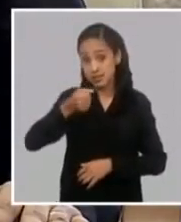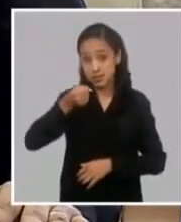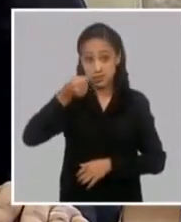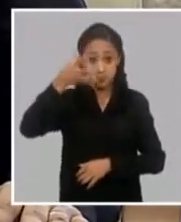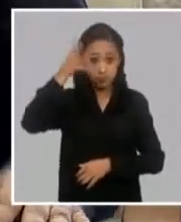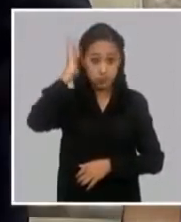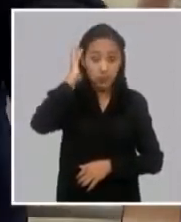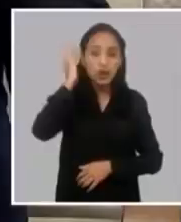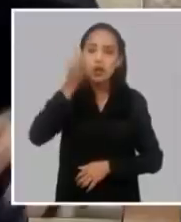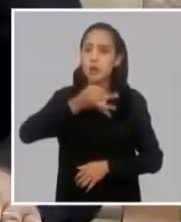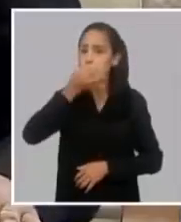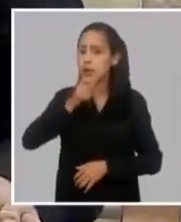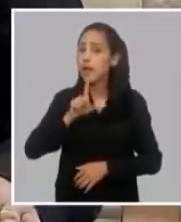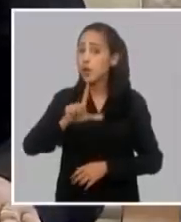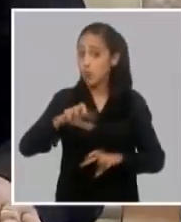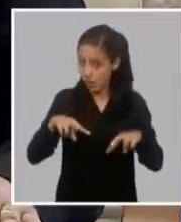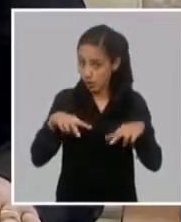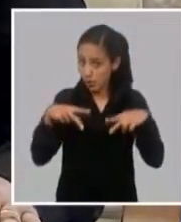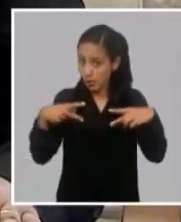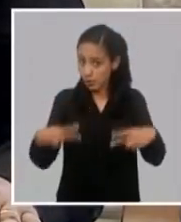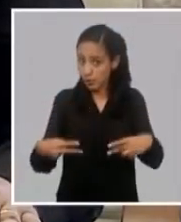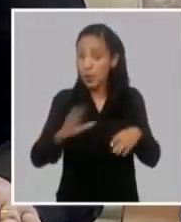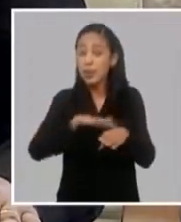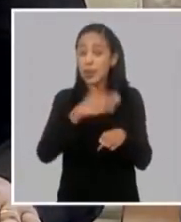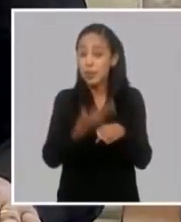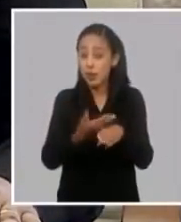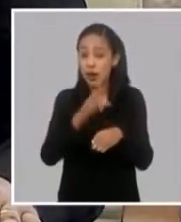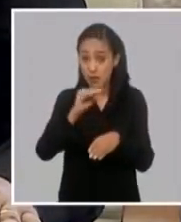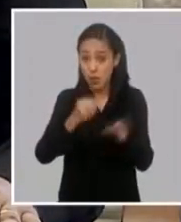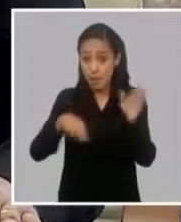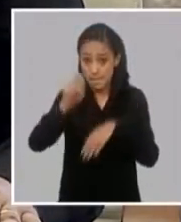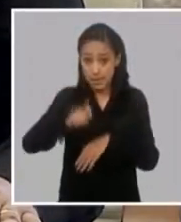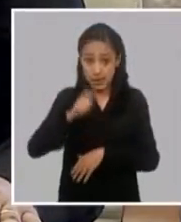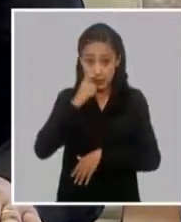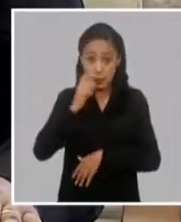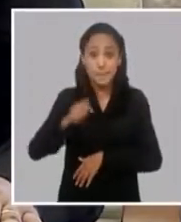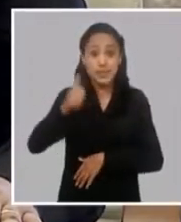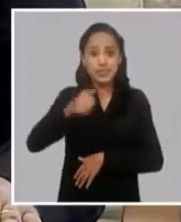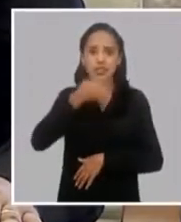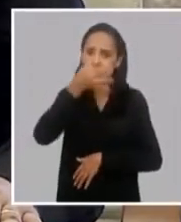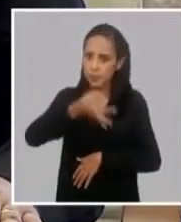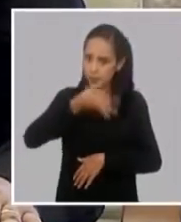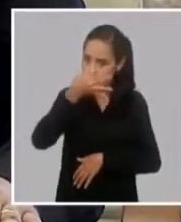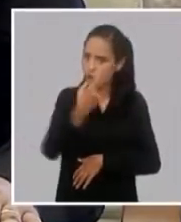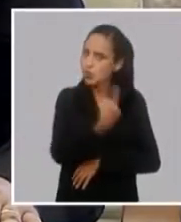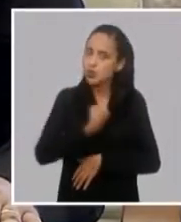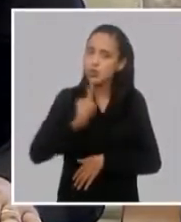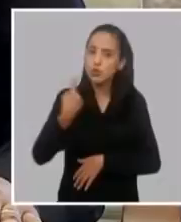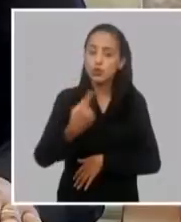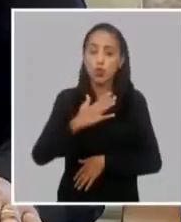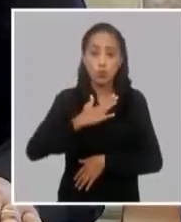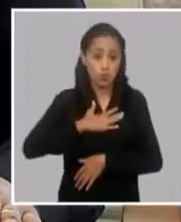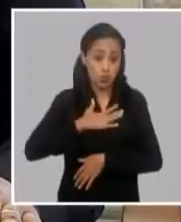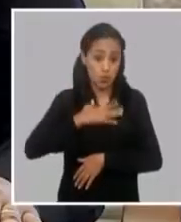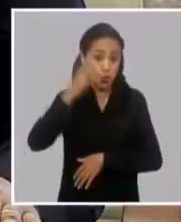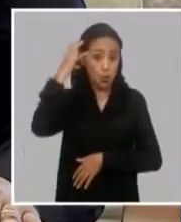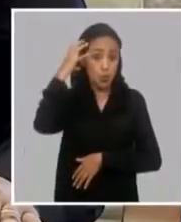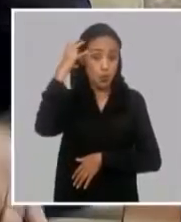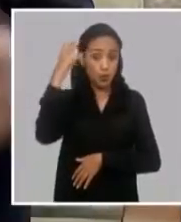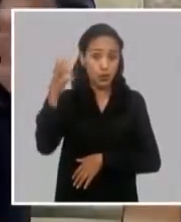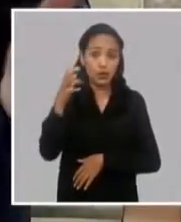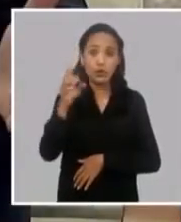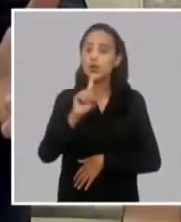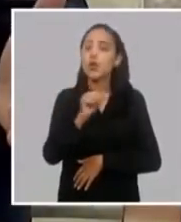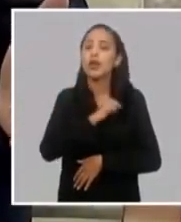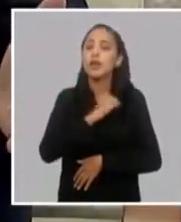el lunes, después de la intervención que hizo el ministro, de nosotros mantenemos la política como gobierno de no